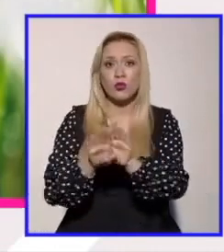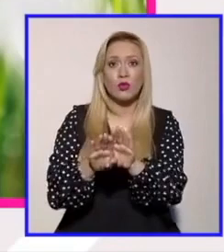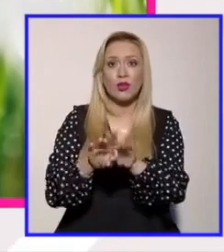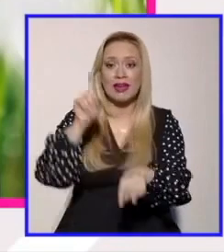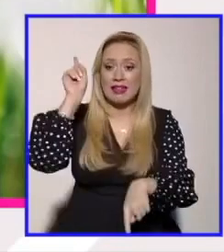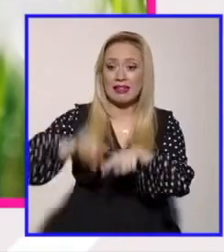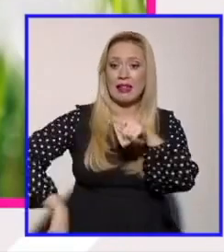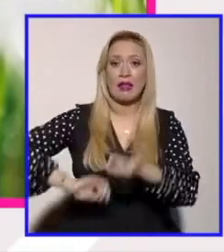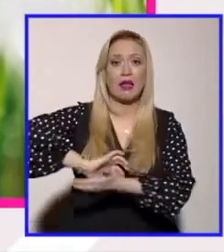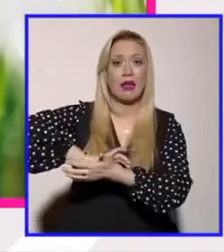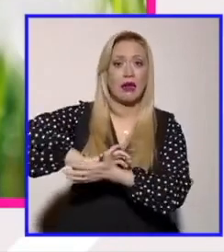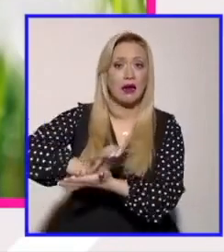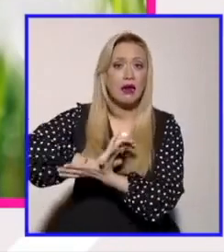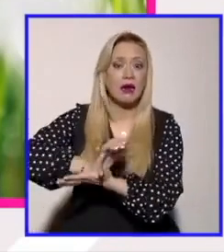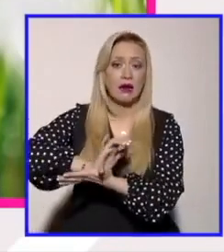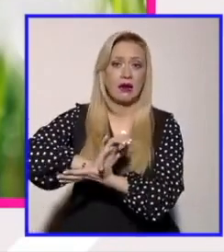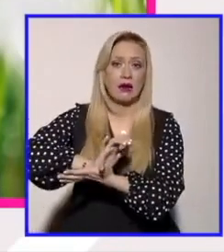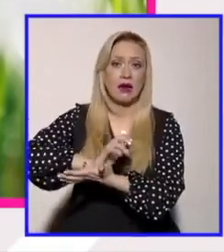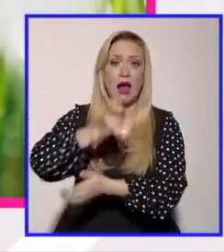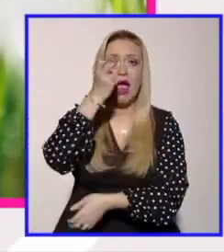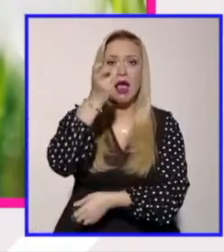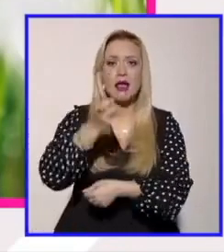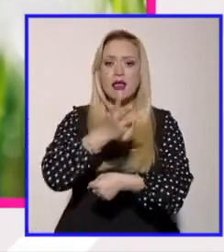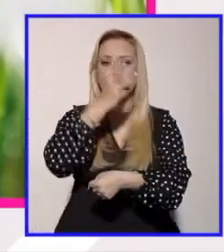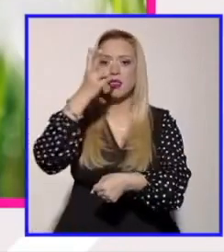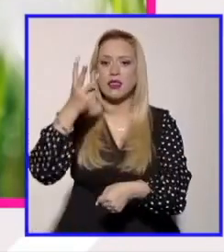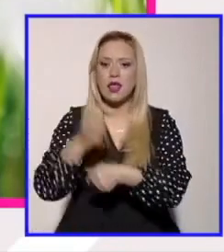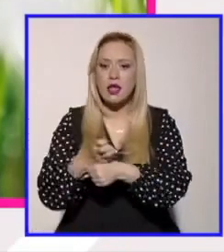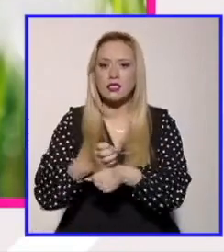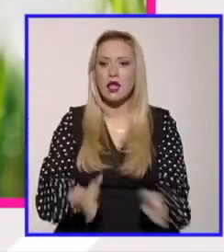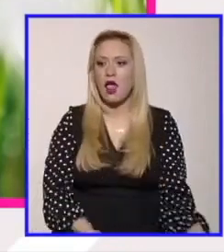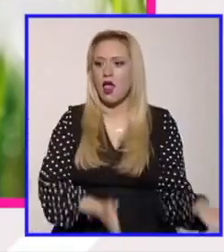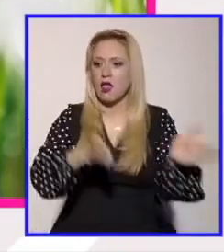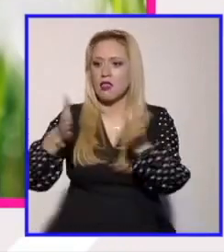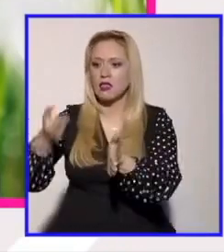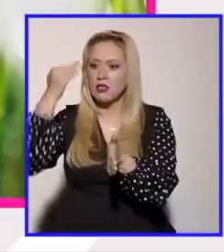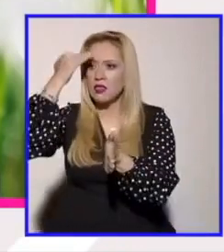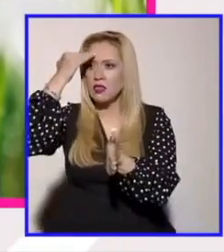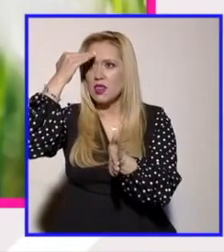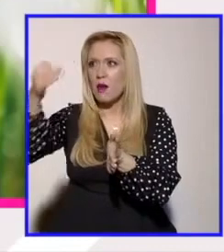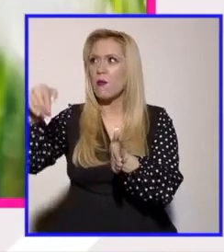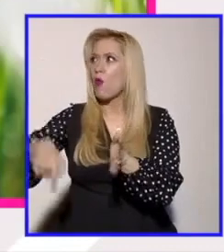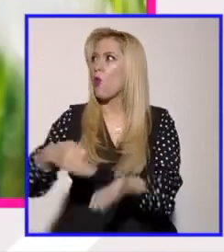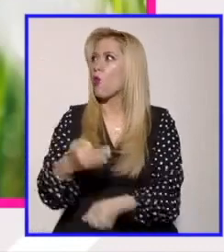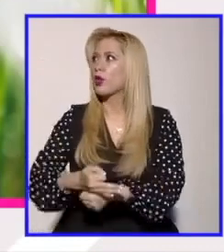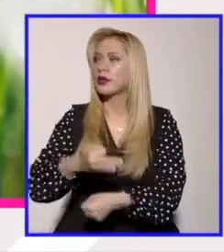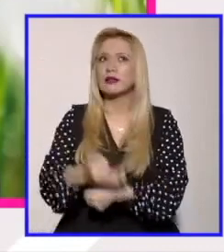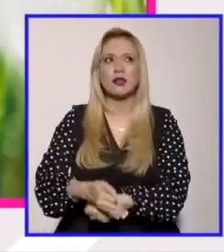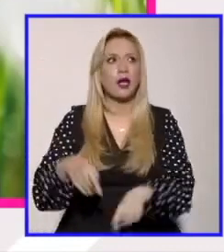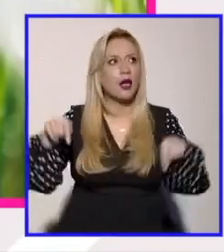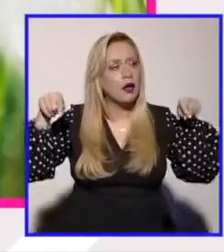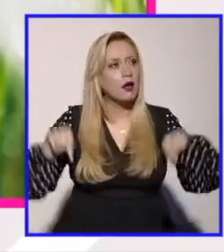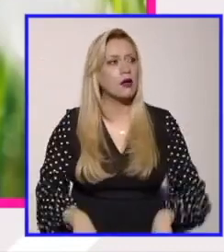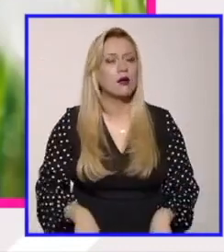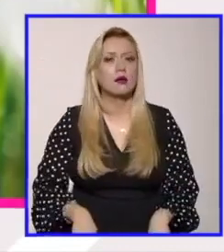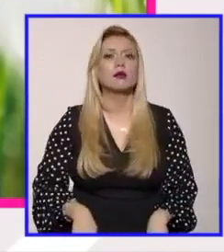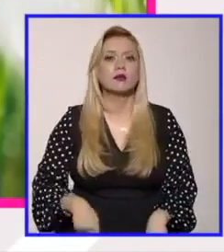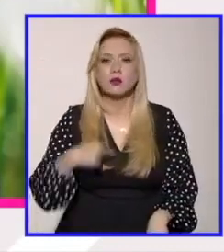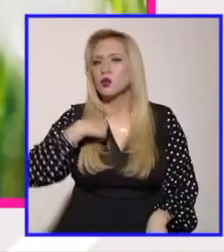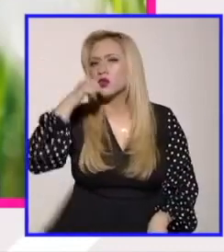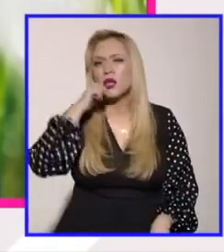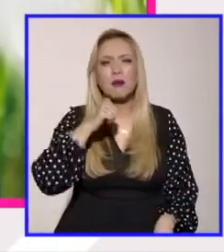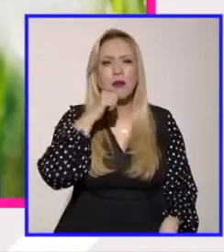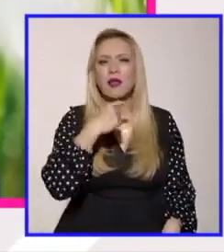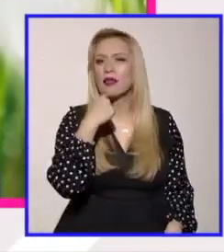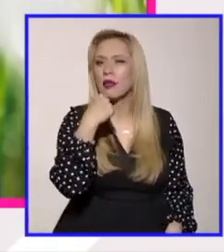contribuciones del feminismo de tercera ola y ahora parecemos por alguna razón que siempre termino de